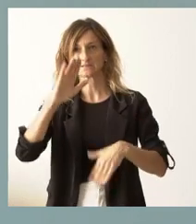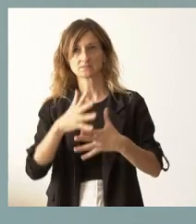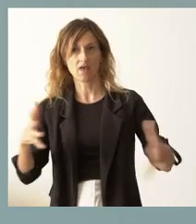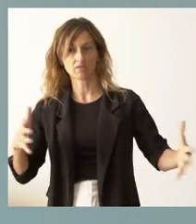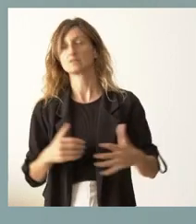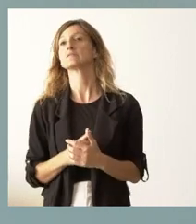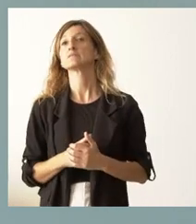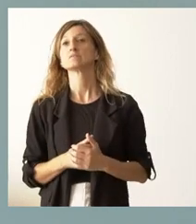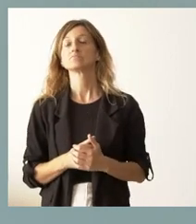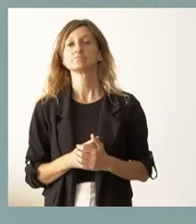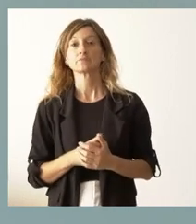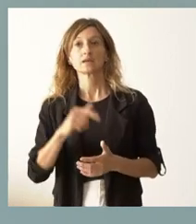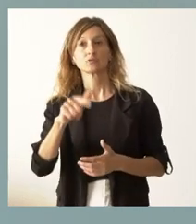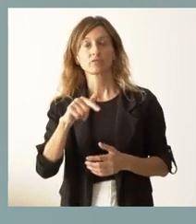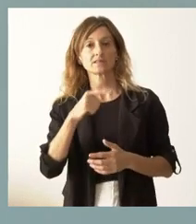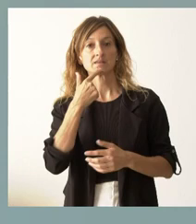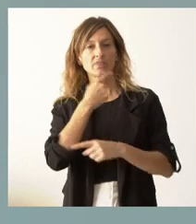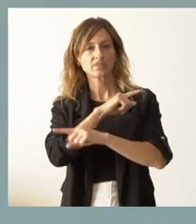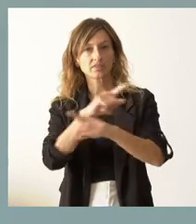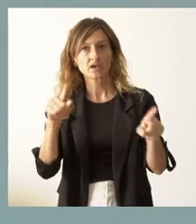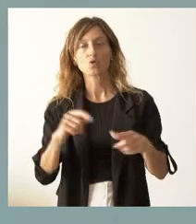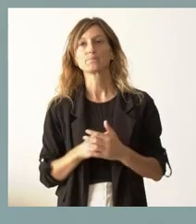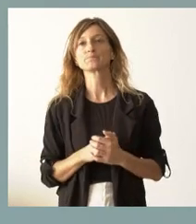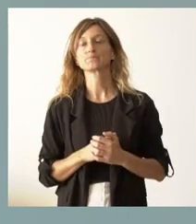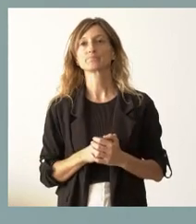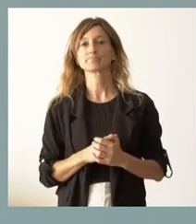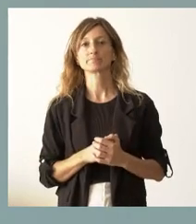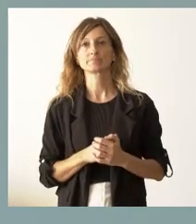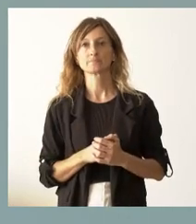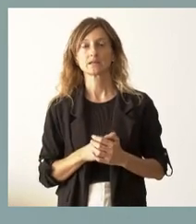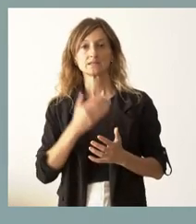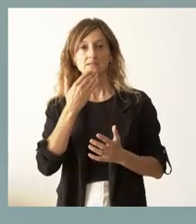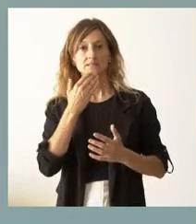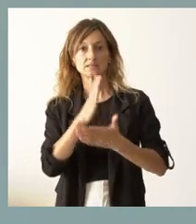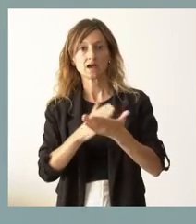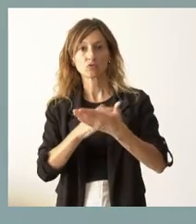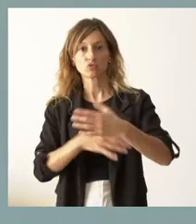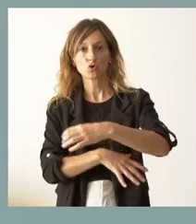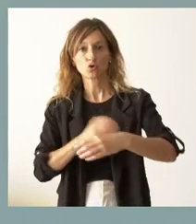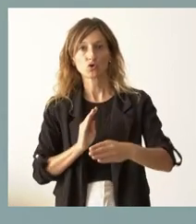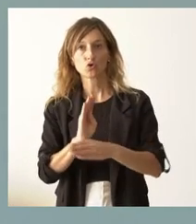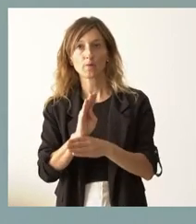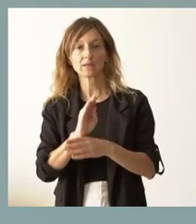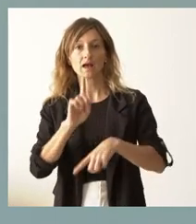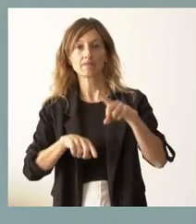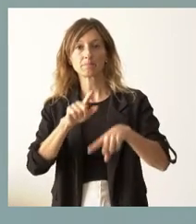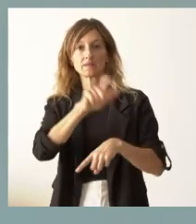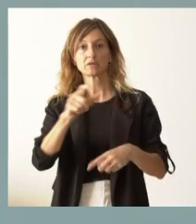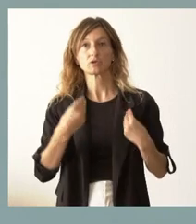llamamiento a una cuestión muy importante que alguna vez he puesto de manifiesto, que cuando la financiación autonómica es esencialmente en función de la población,